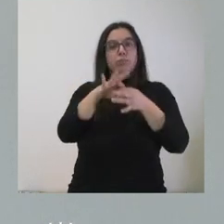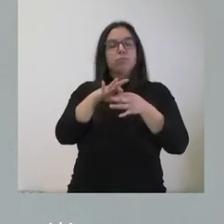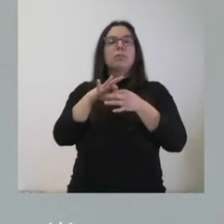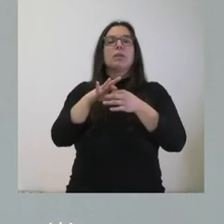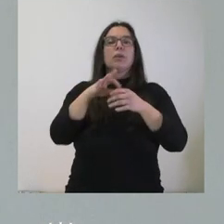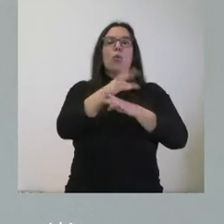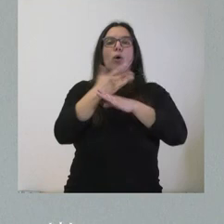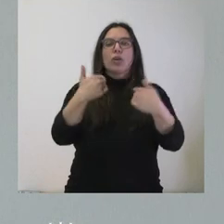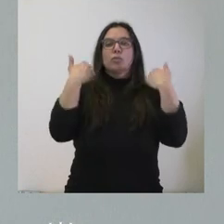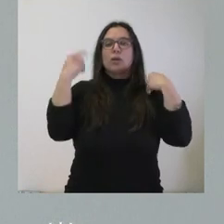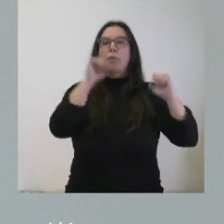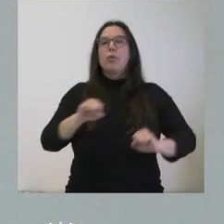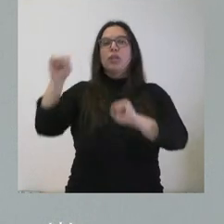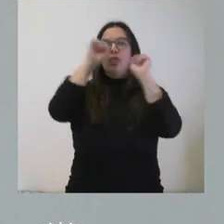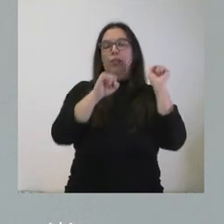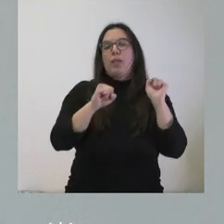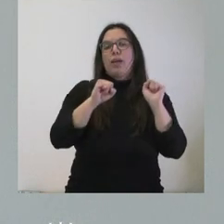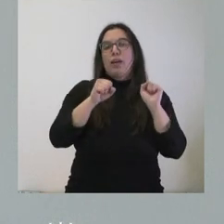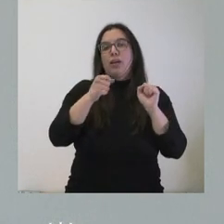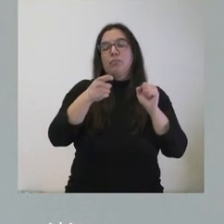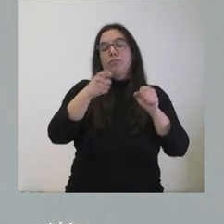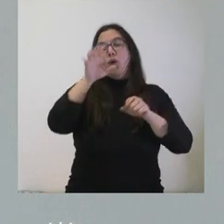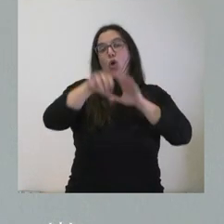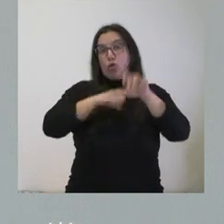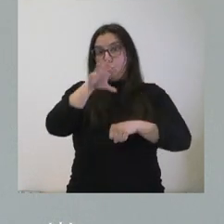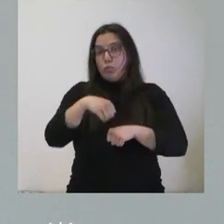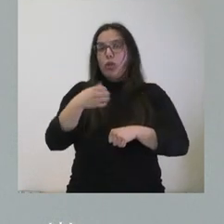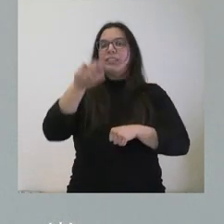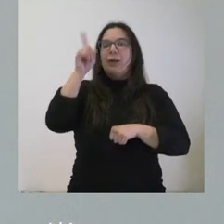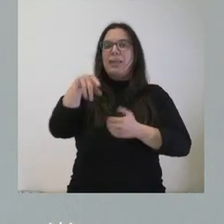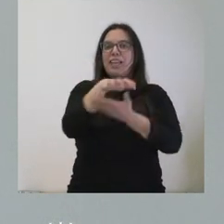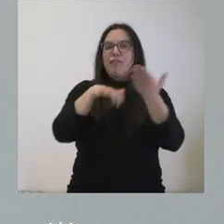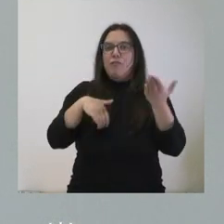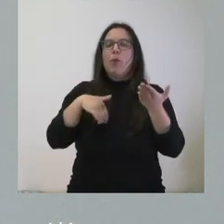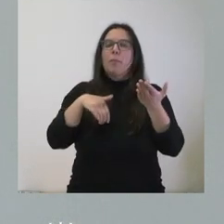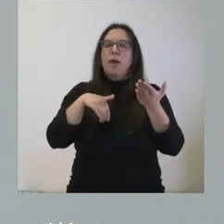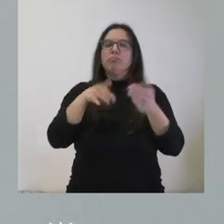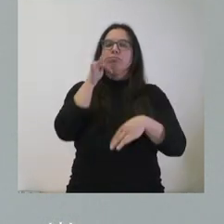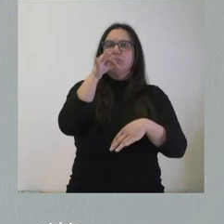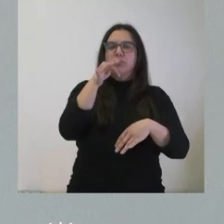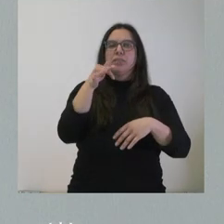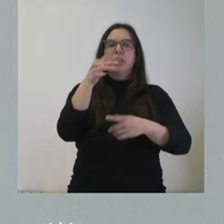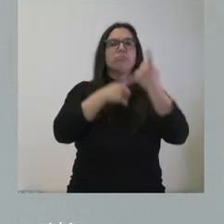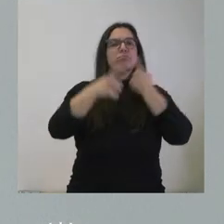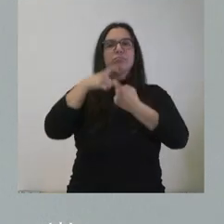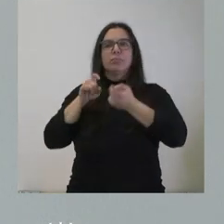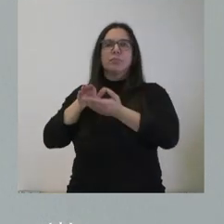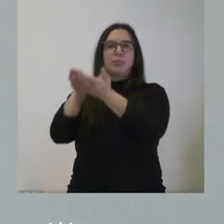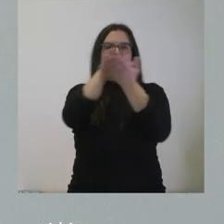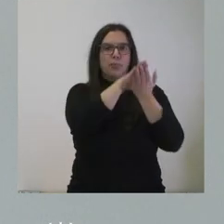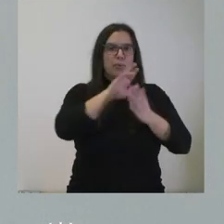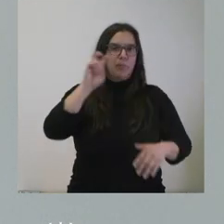y de protección de los consumidores, además de tener los informes favorables de los distintos órganos consultivos por parte de la Administración